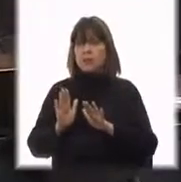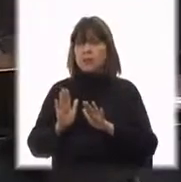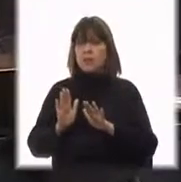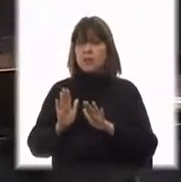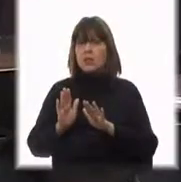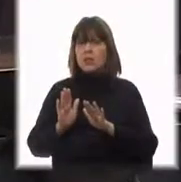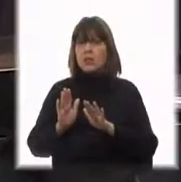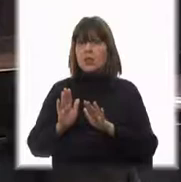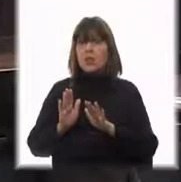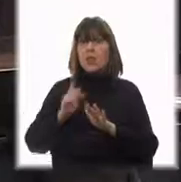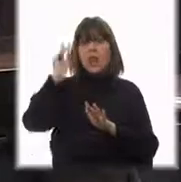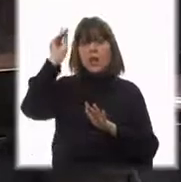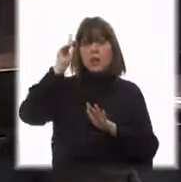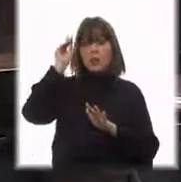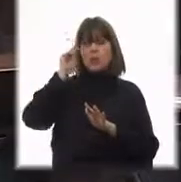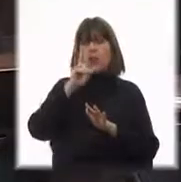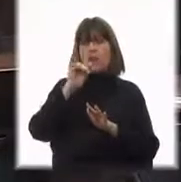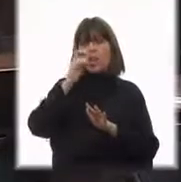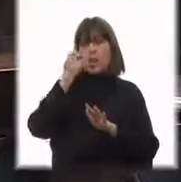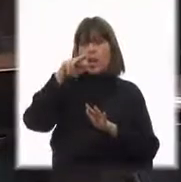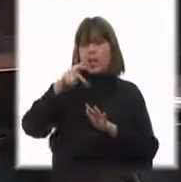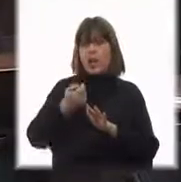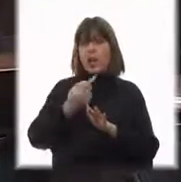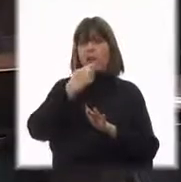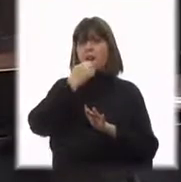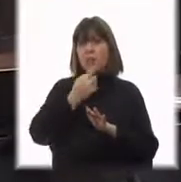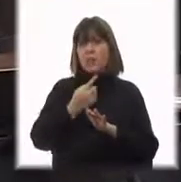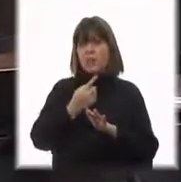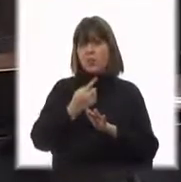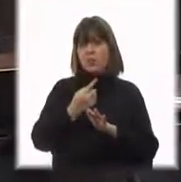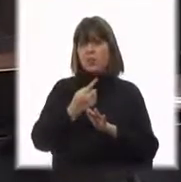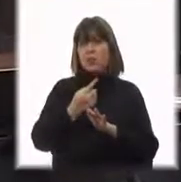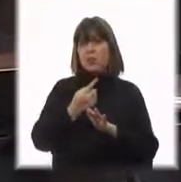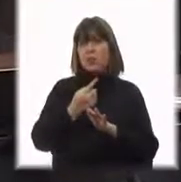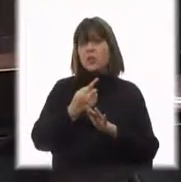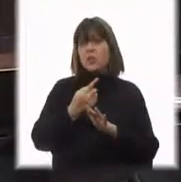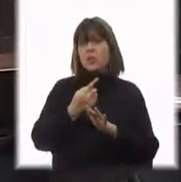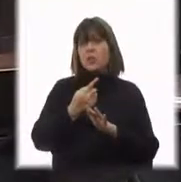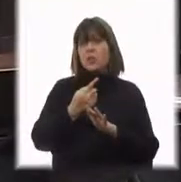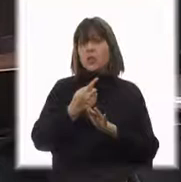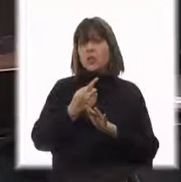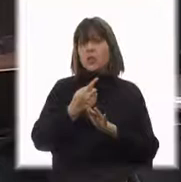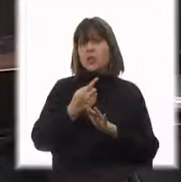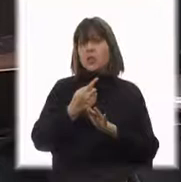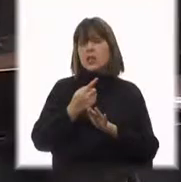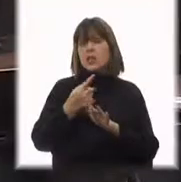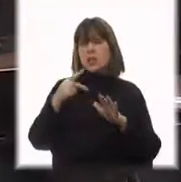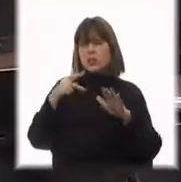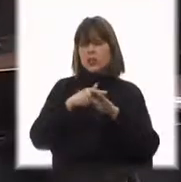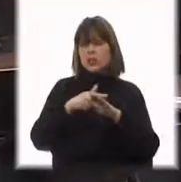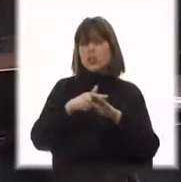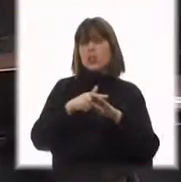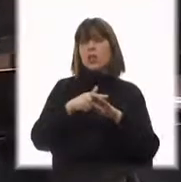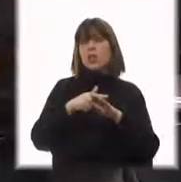el diputado Viana hoy, en una intervención anterior, habló del Leviatán. Y con esto termino para darle la intervención a mi amigo